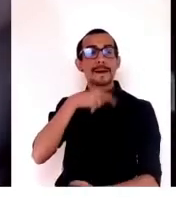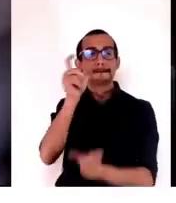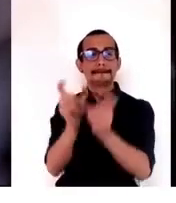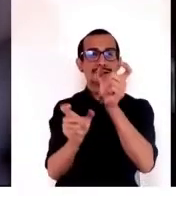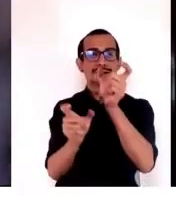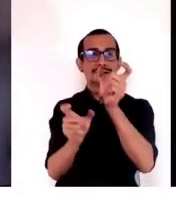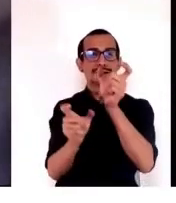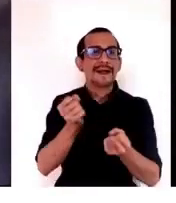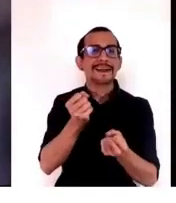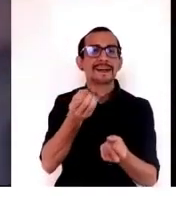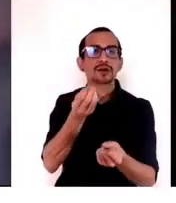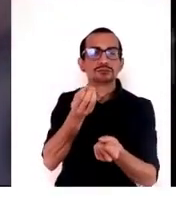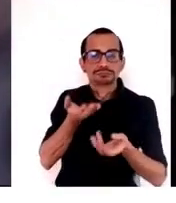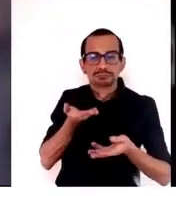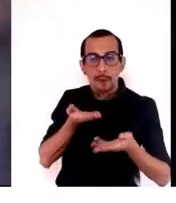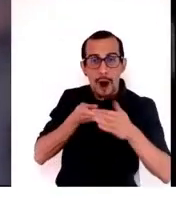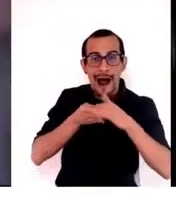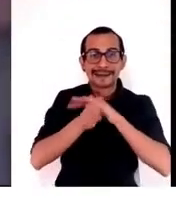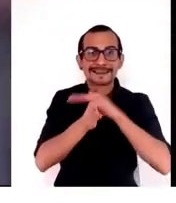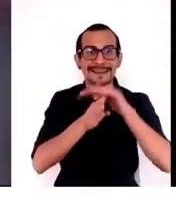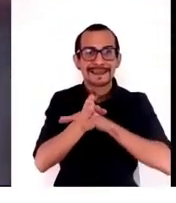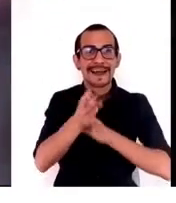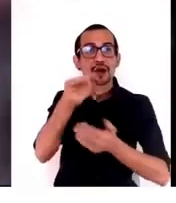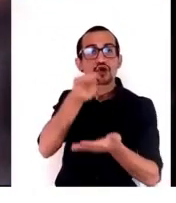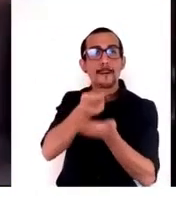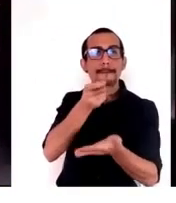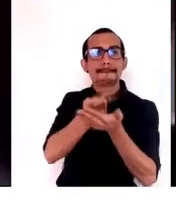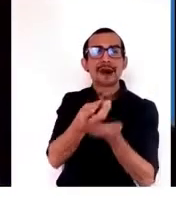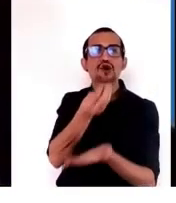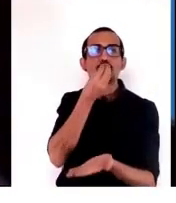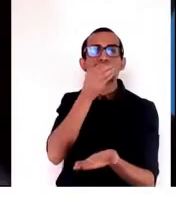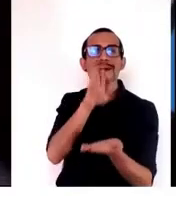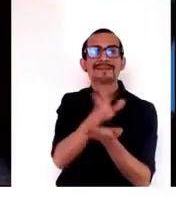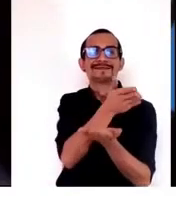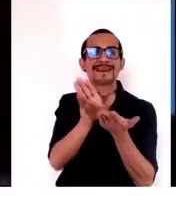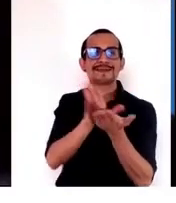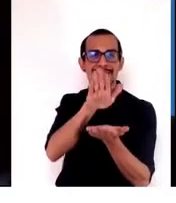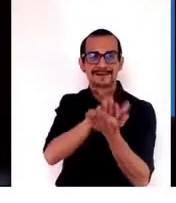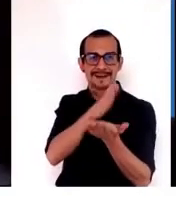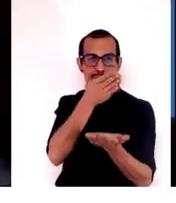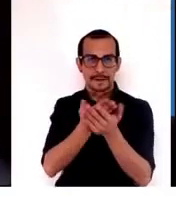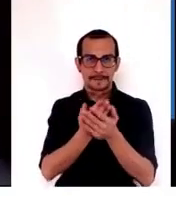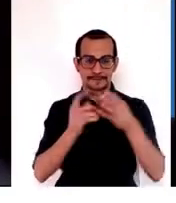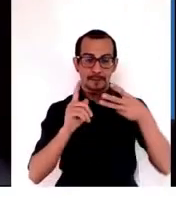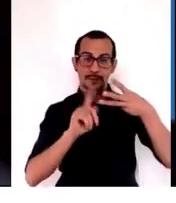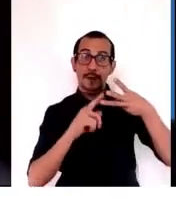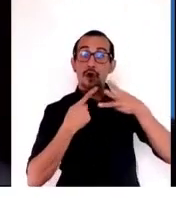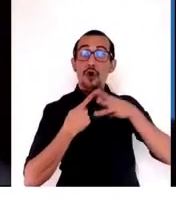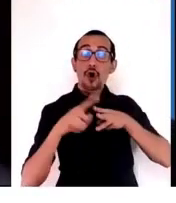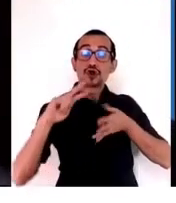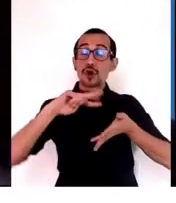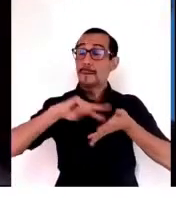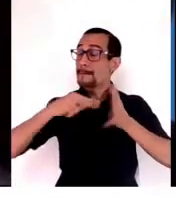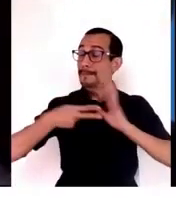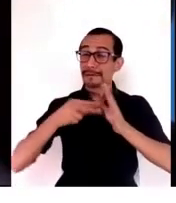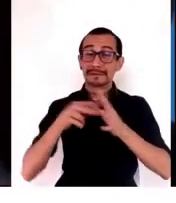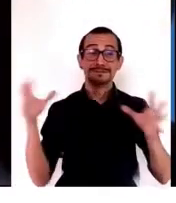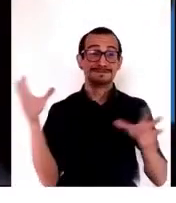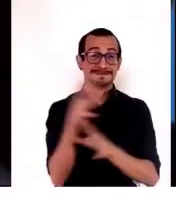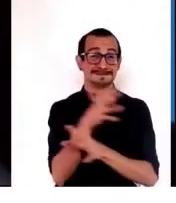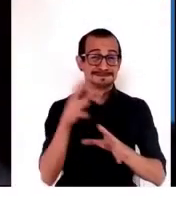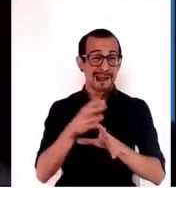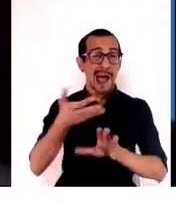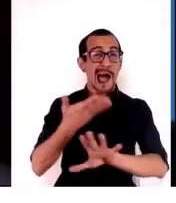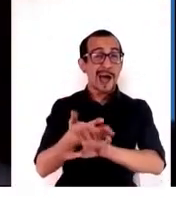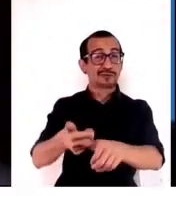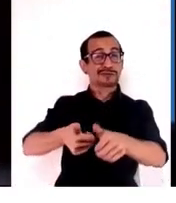una dieta saludable. No se pueden comprarla. El otro problema que está muy grande, un desafío que